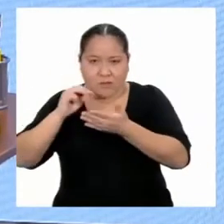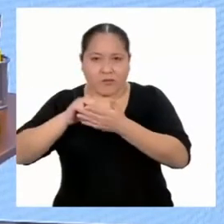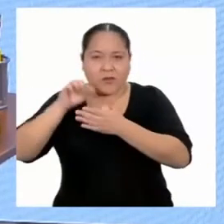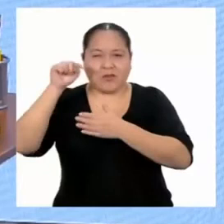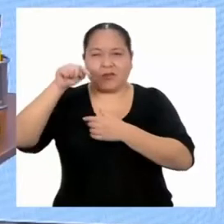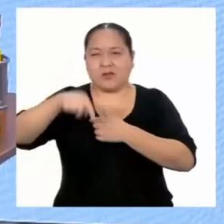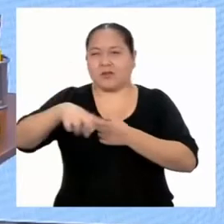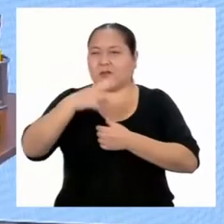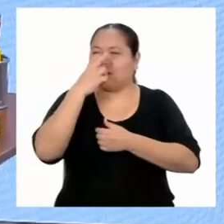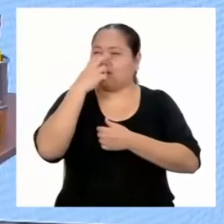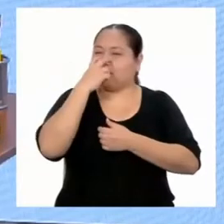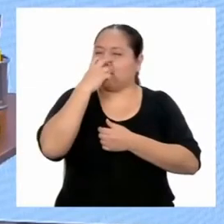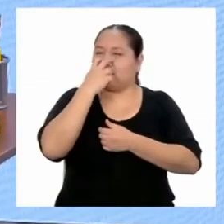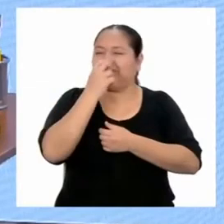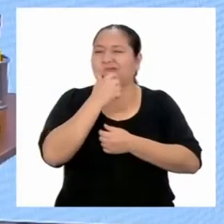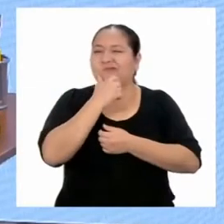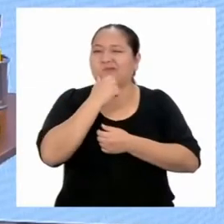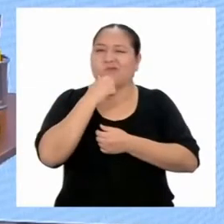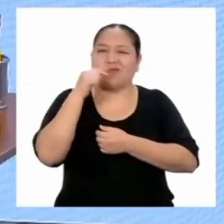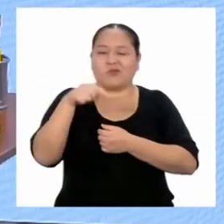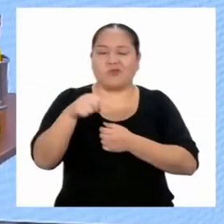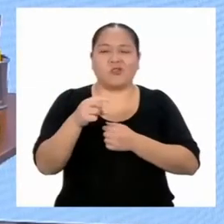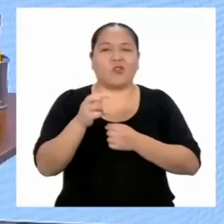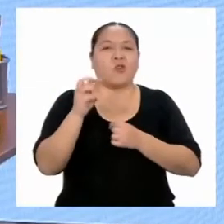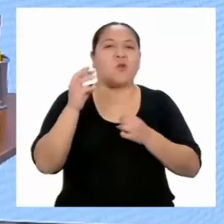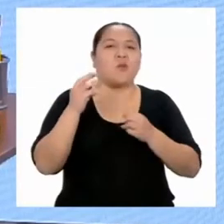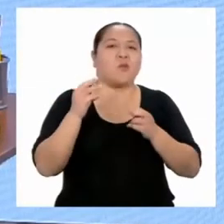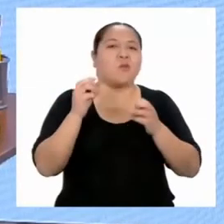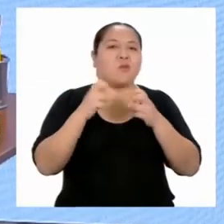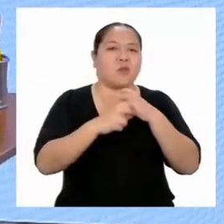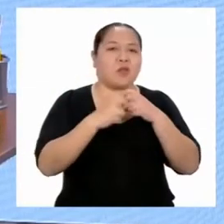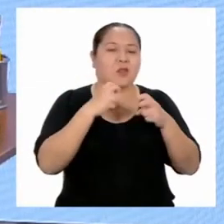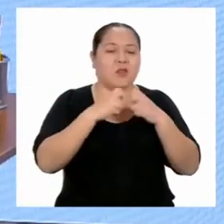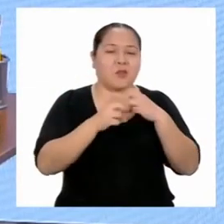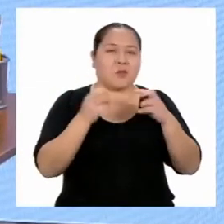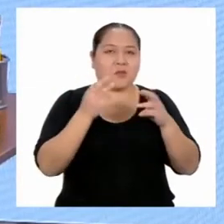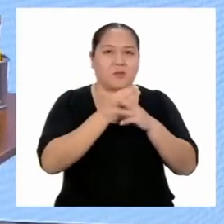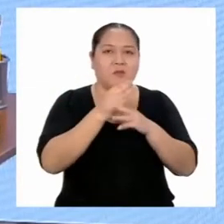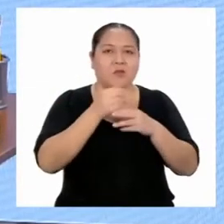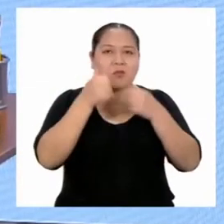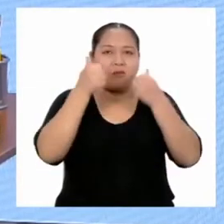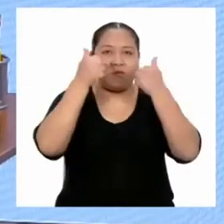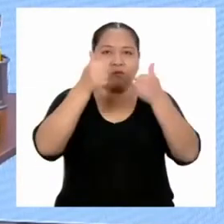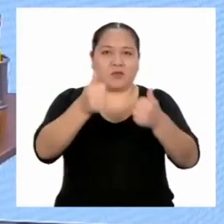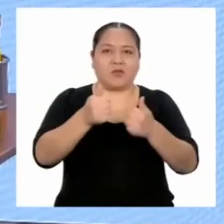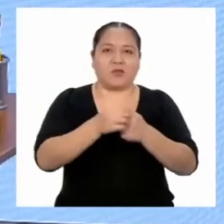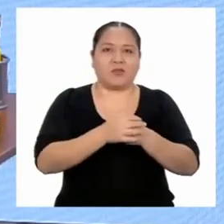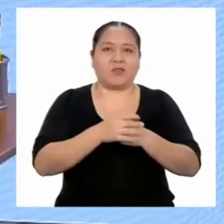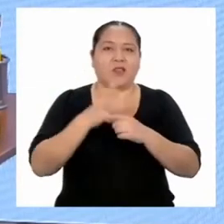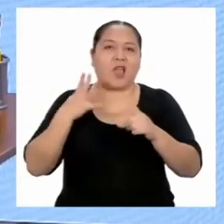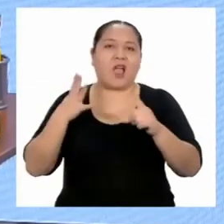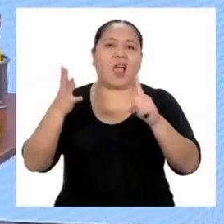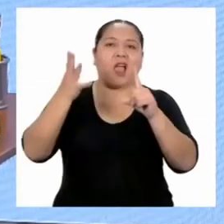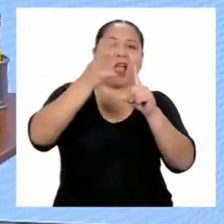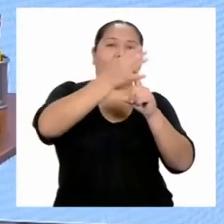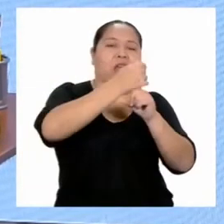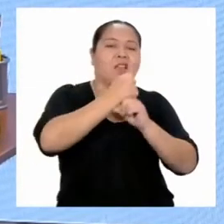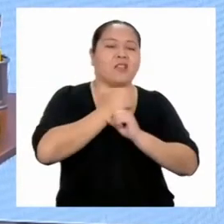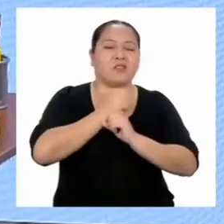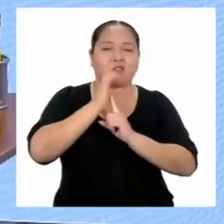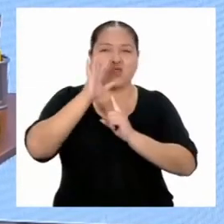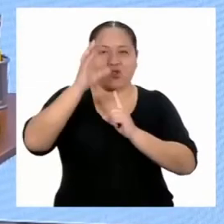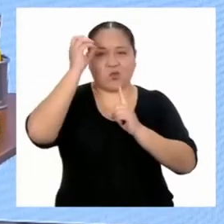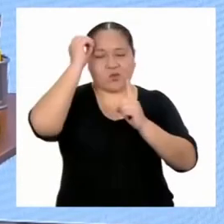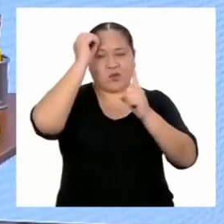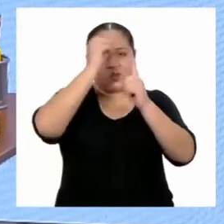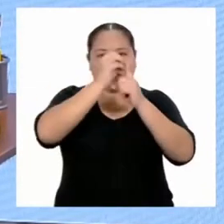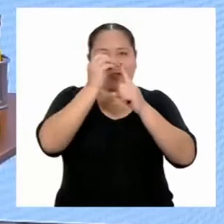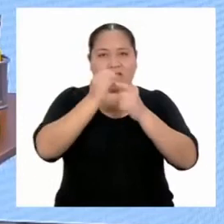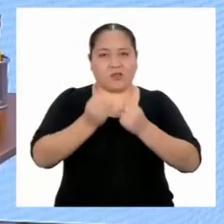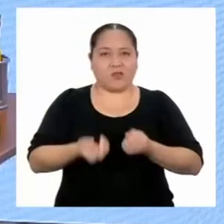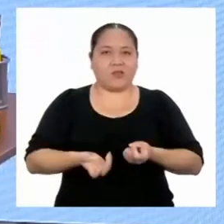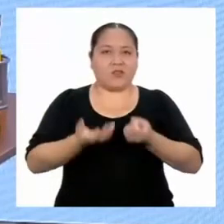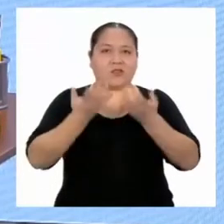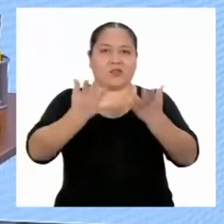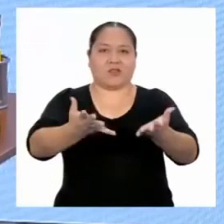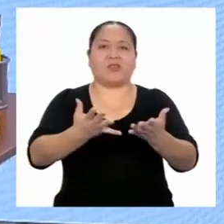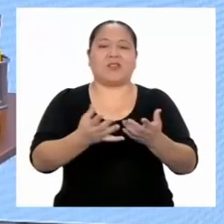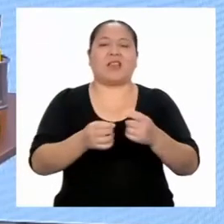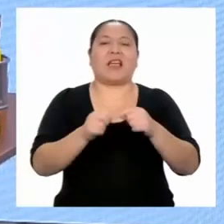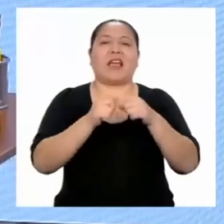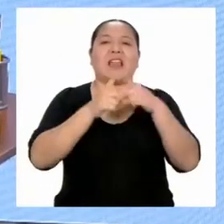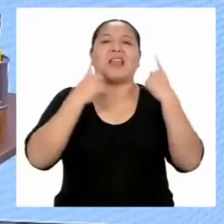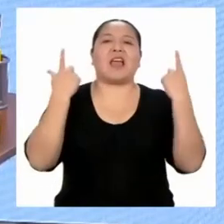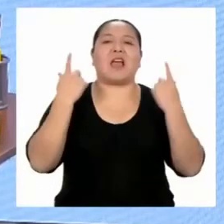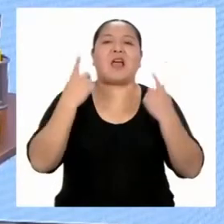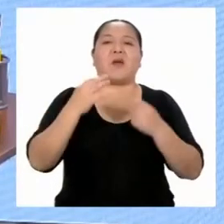curioso misterio matemático. Bien, detective Jonathan, has alcanzado el objetivo y eres acreedor del gran